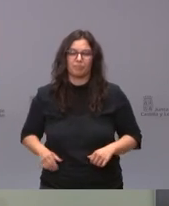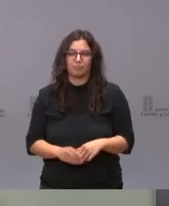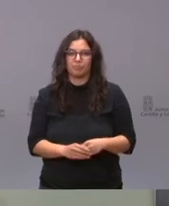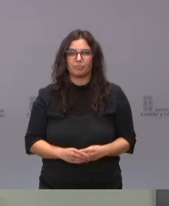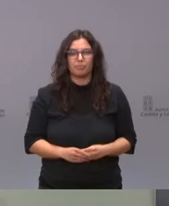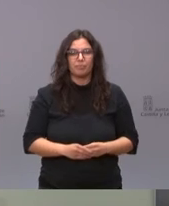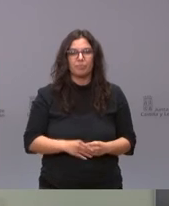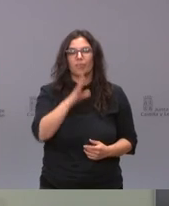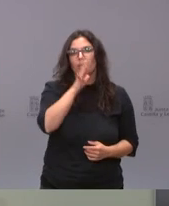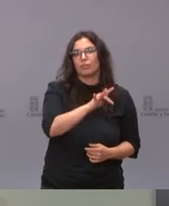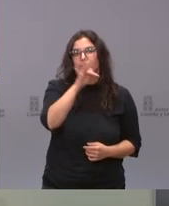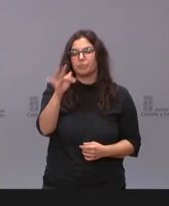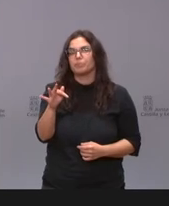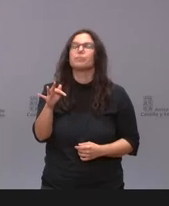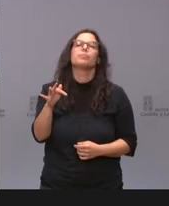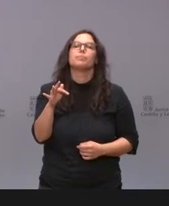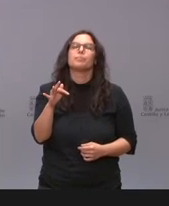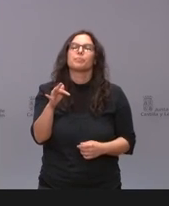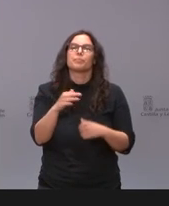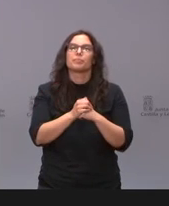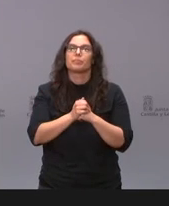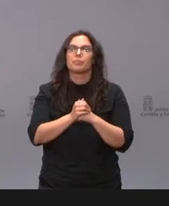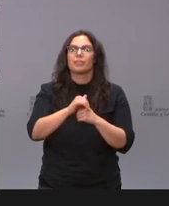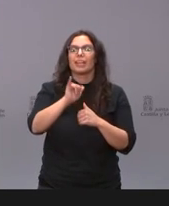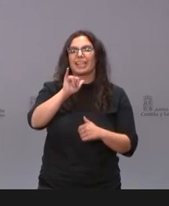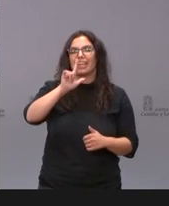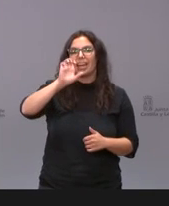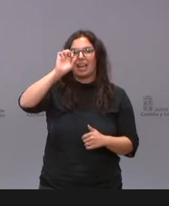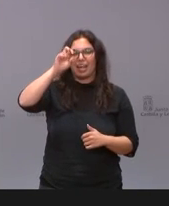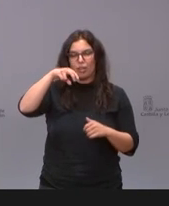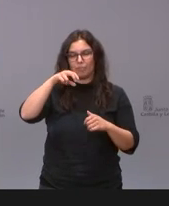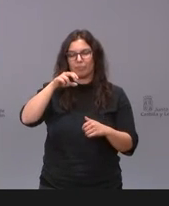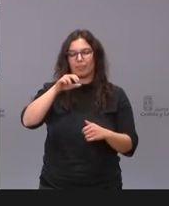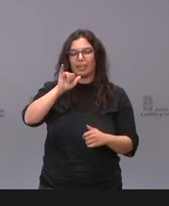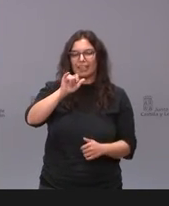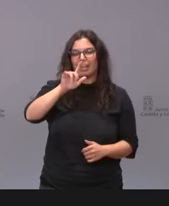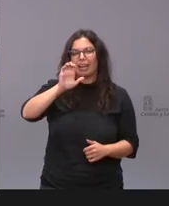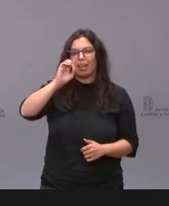damos la palabra a continuación a Carlos Domínguez de ahí León Carlos cuando quieras